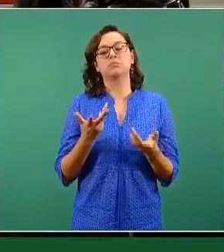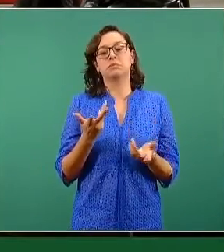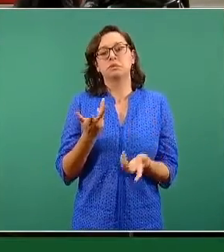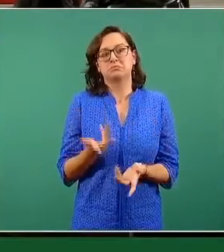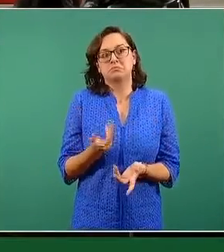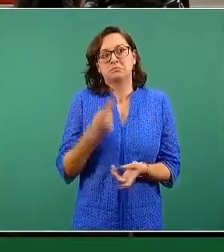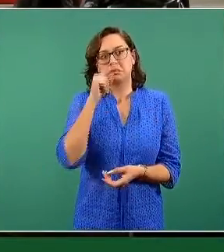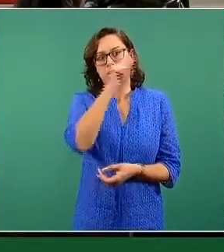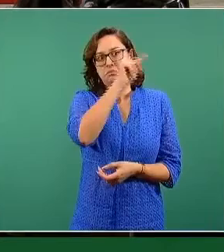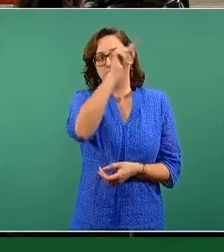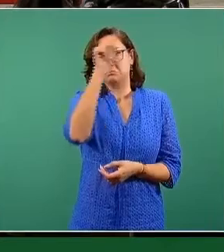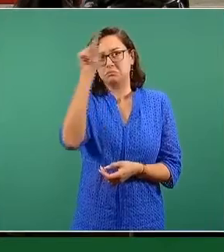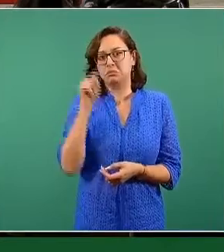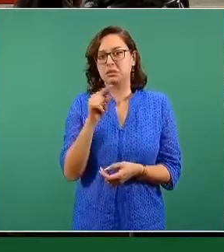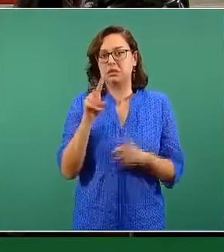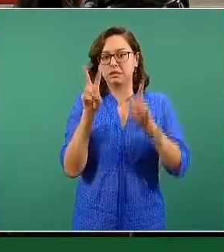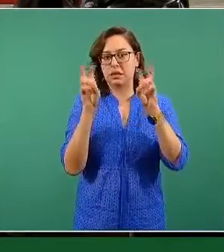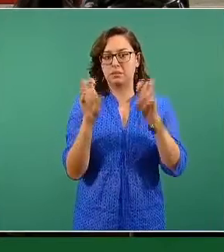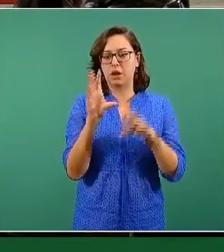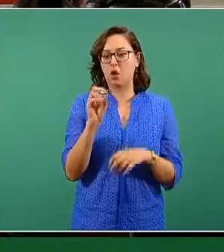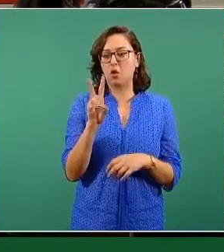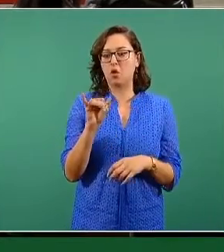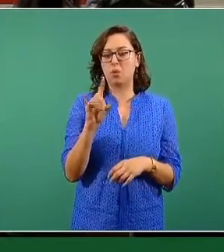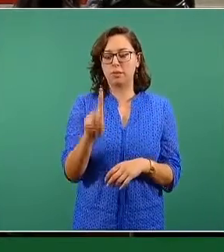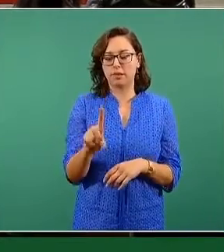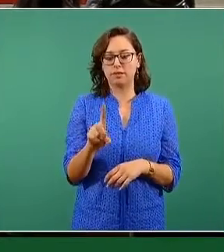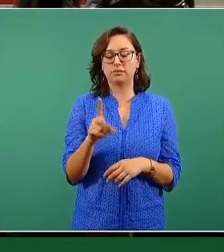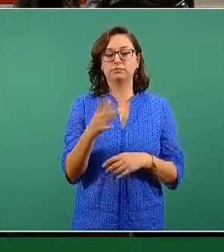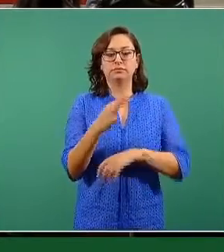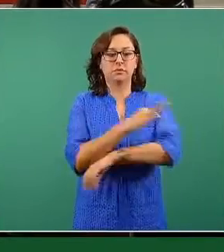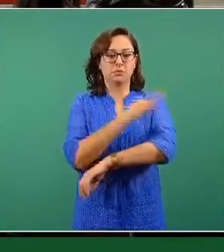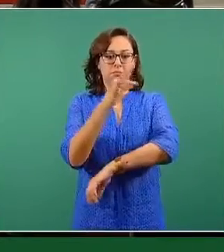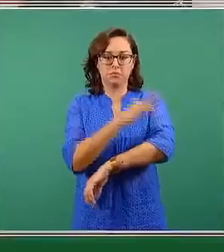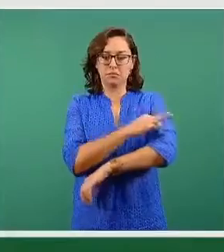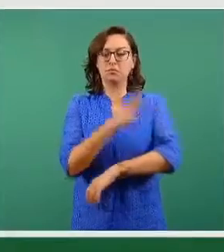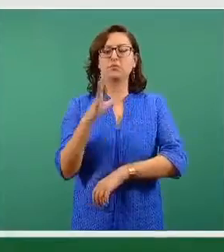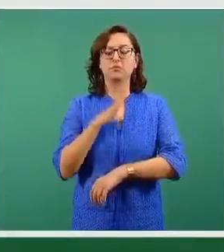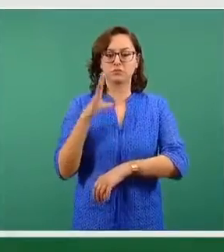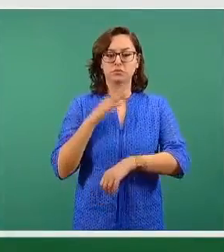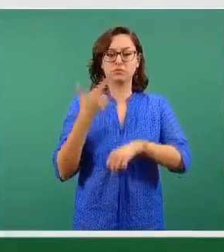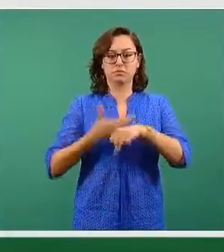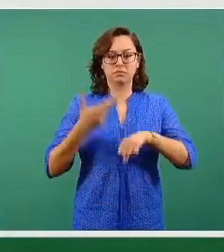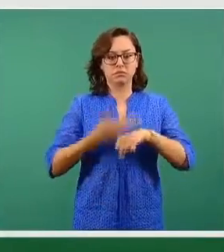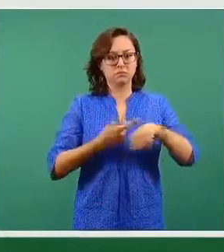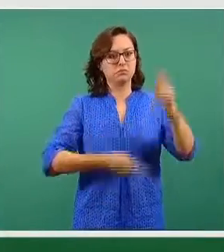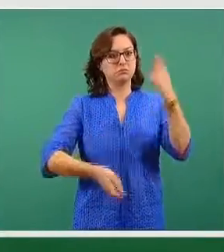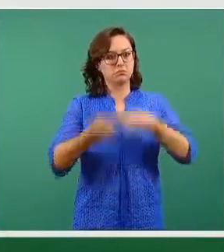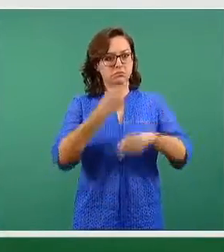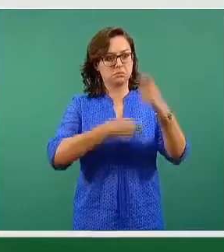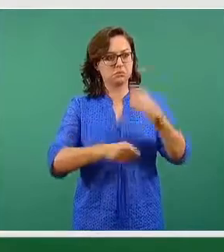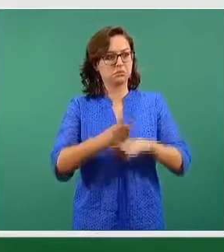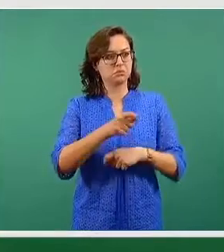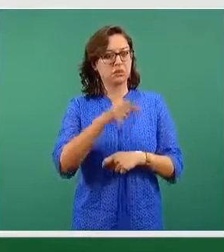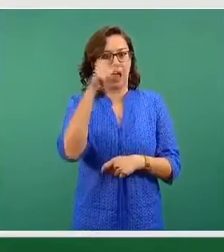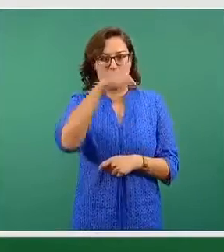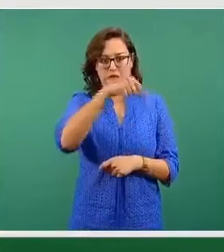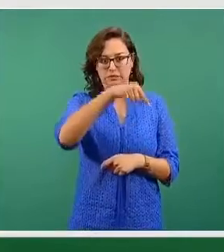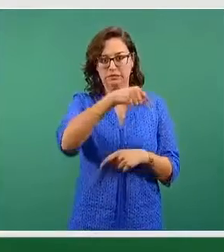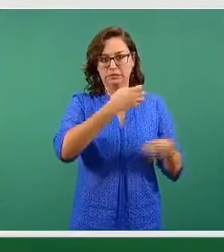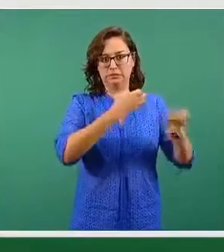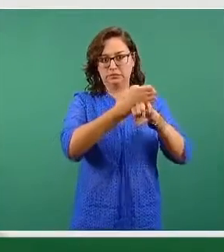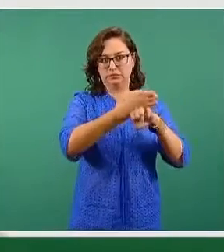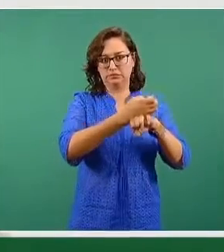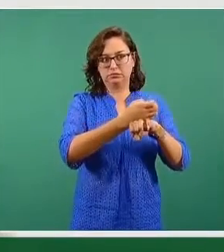con respecto a COVID y vacunas, que son gestiones locales para conseguir el apoyo local de